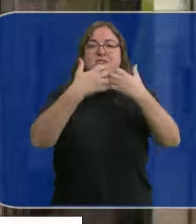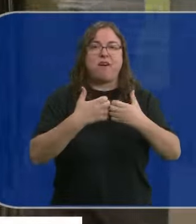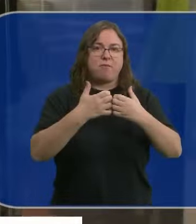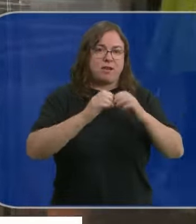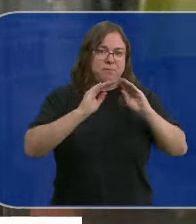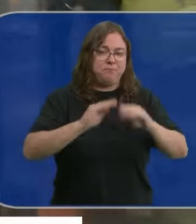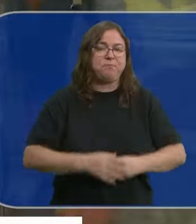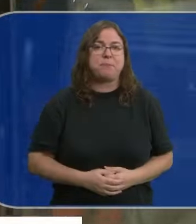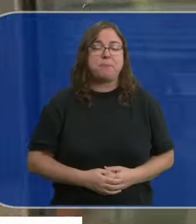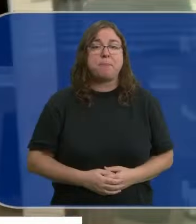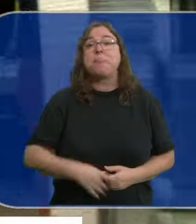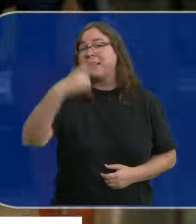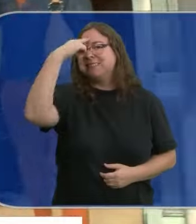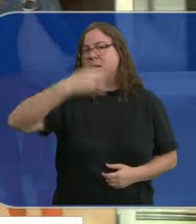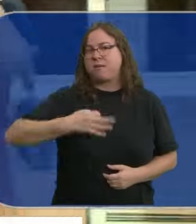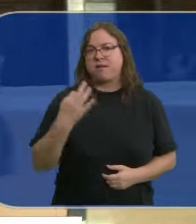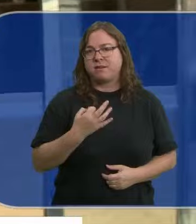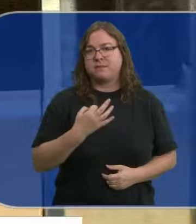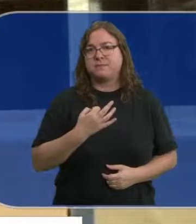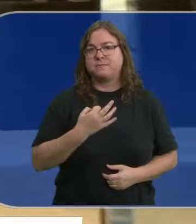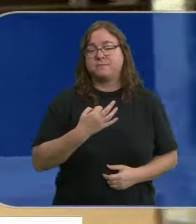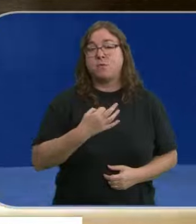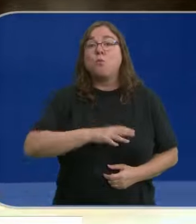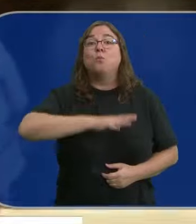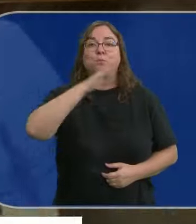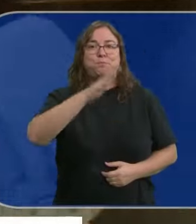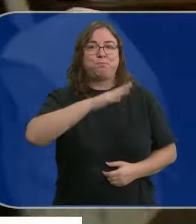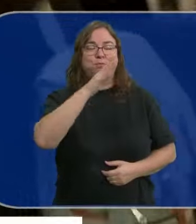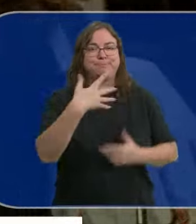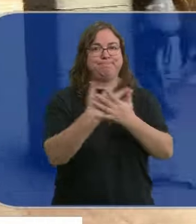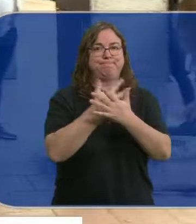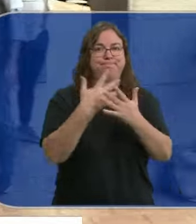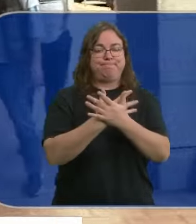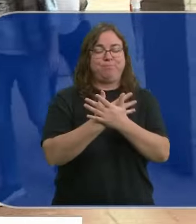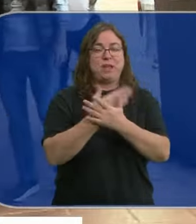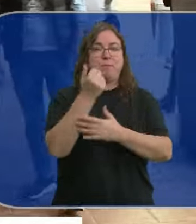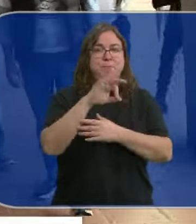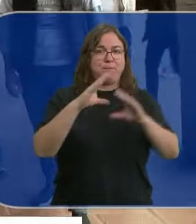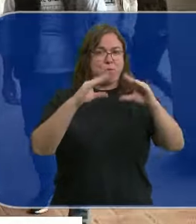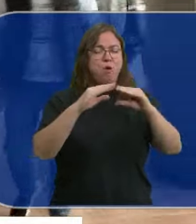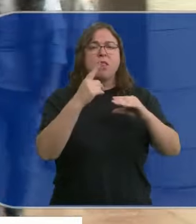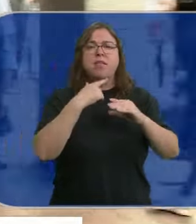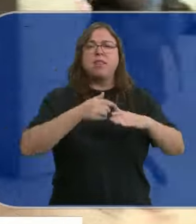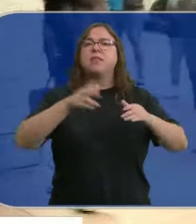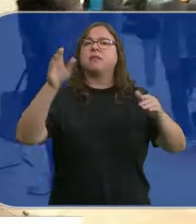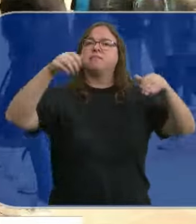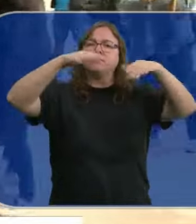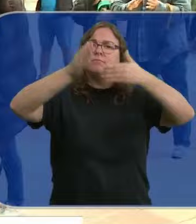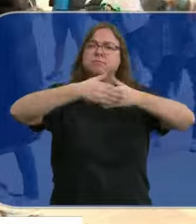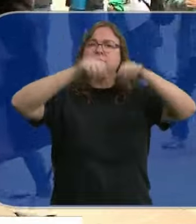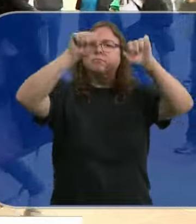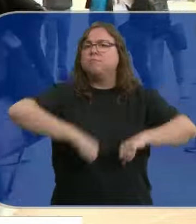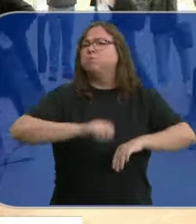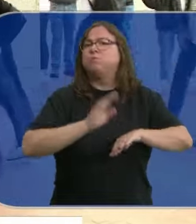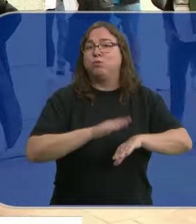fábrica vallisoletana. Lo que sí saben es los motivos que da Bimbo para cerrar su factoría en Valladolid. Dicen que